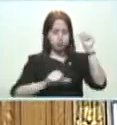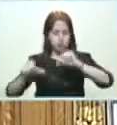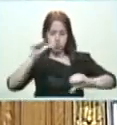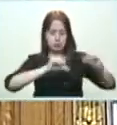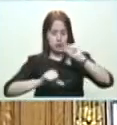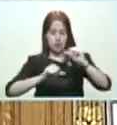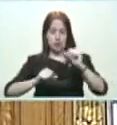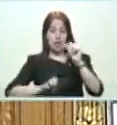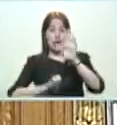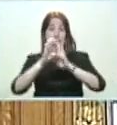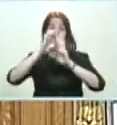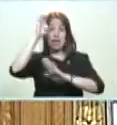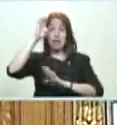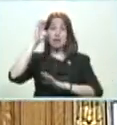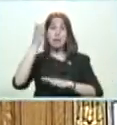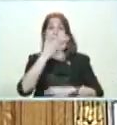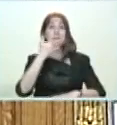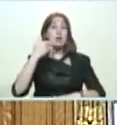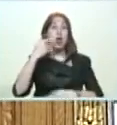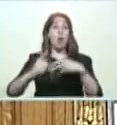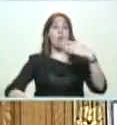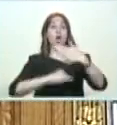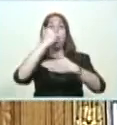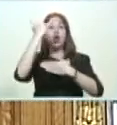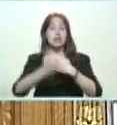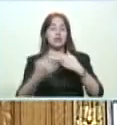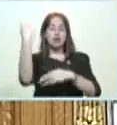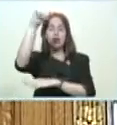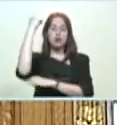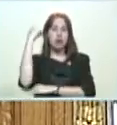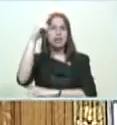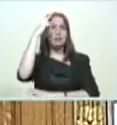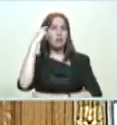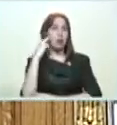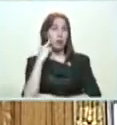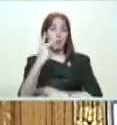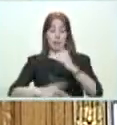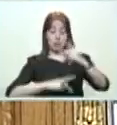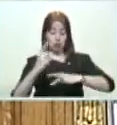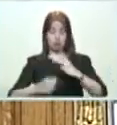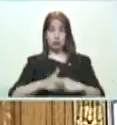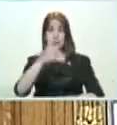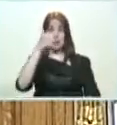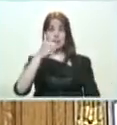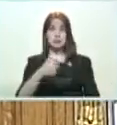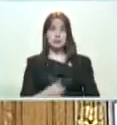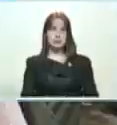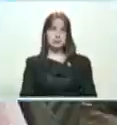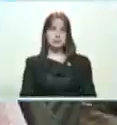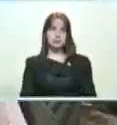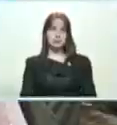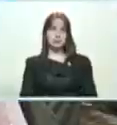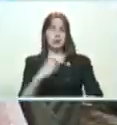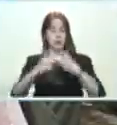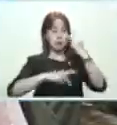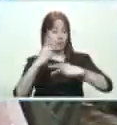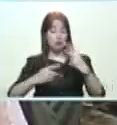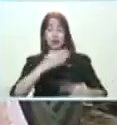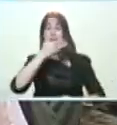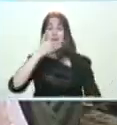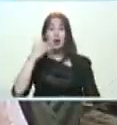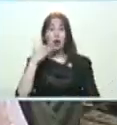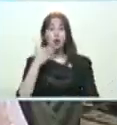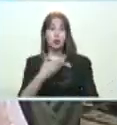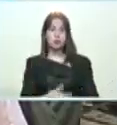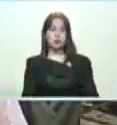estrategia de nuestro proyecto nacional Simón Bolívar. Para producir más. Para producir mejor